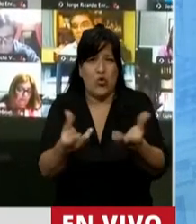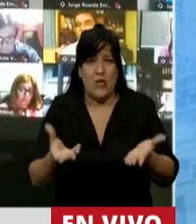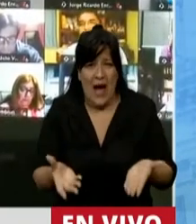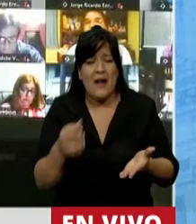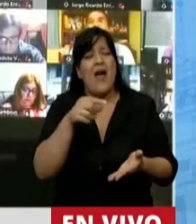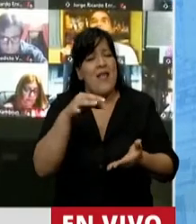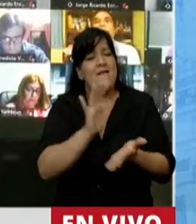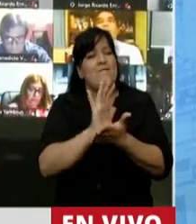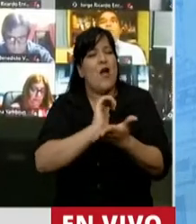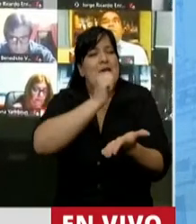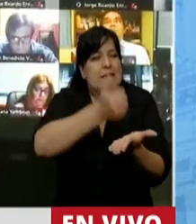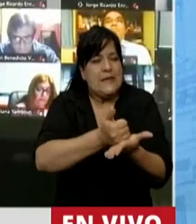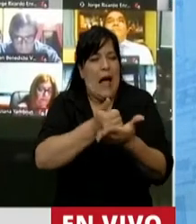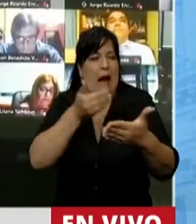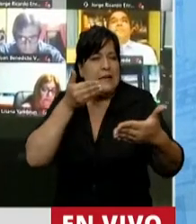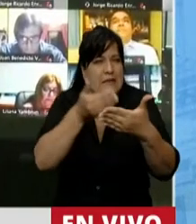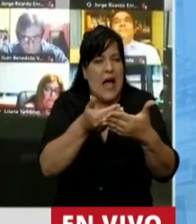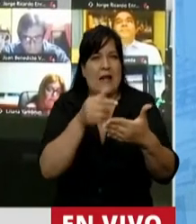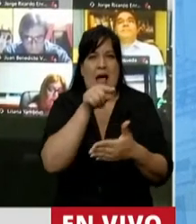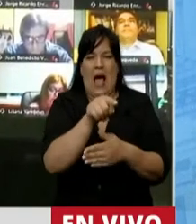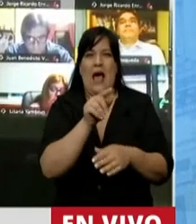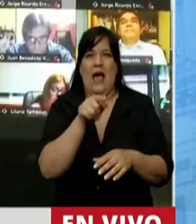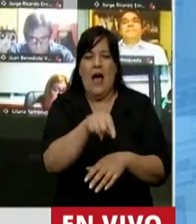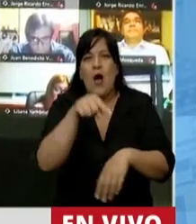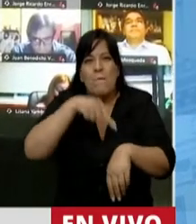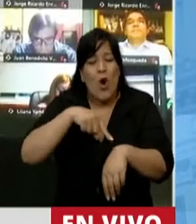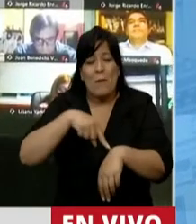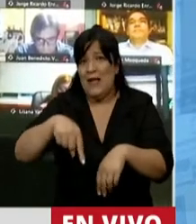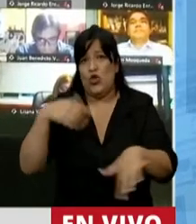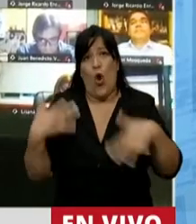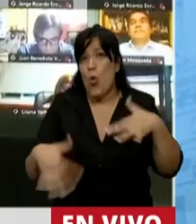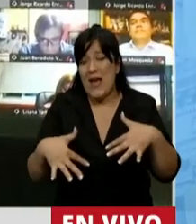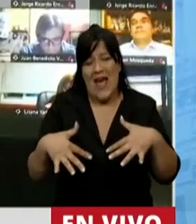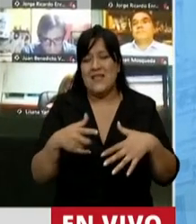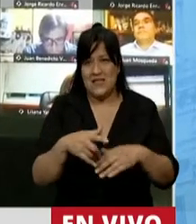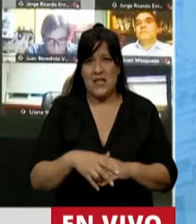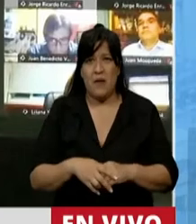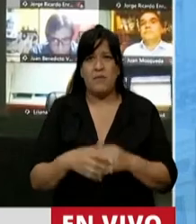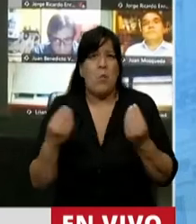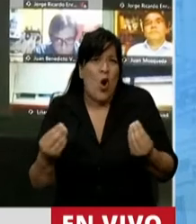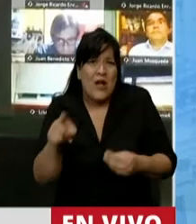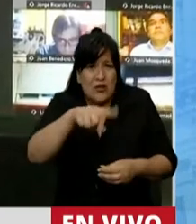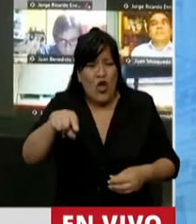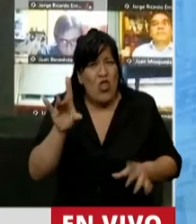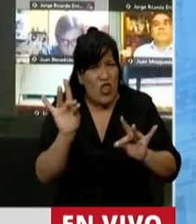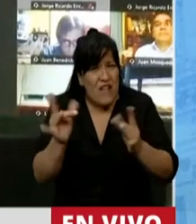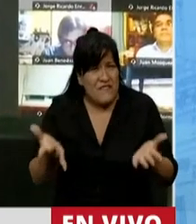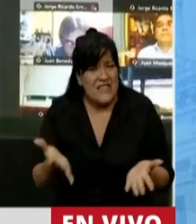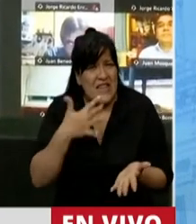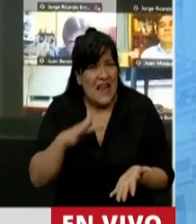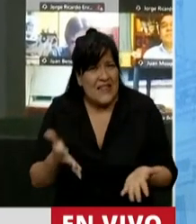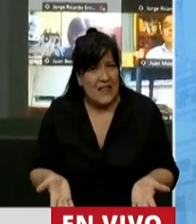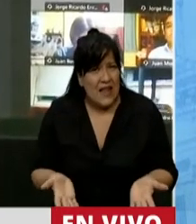es estar, es sentirnos presentes en un momento de extrema urgencia? ¿Por qué cuesta tanto, señor presidente,